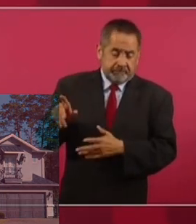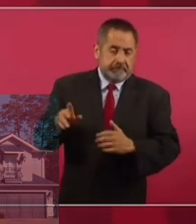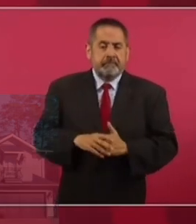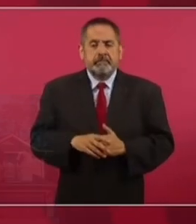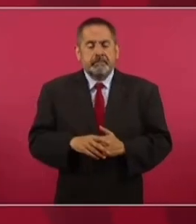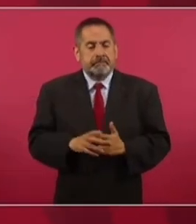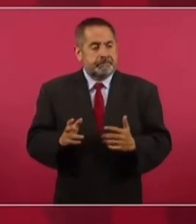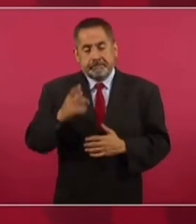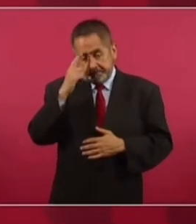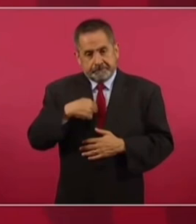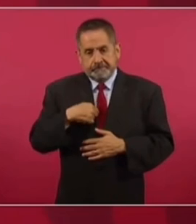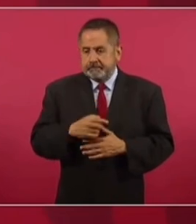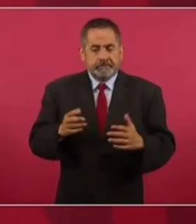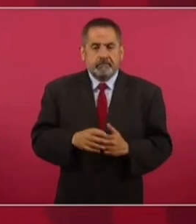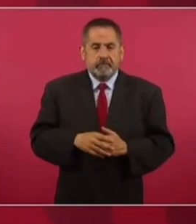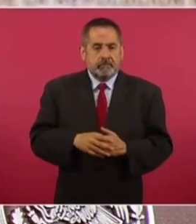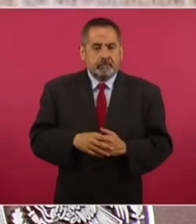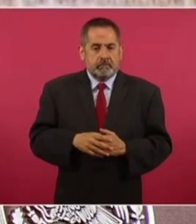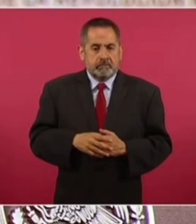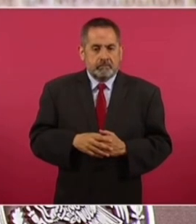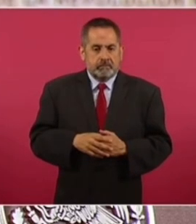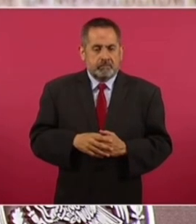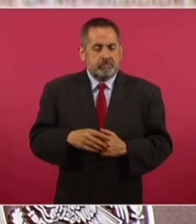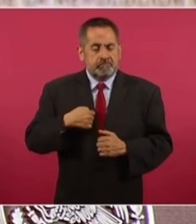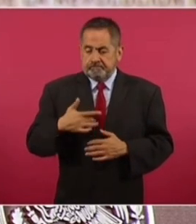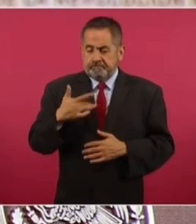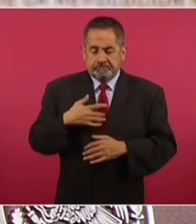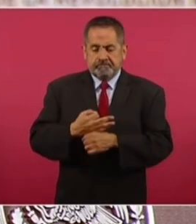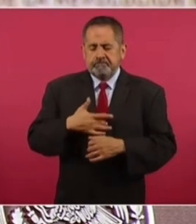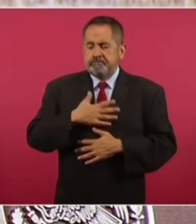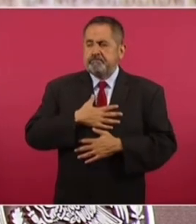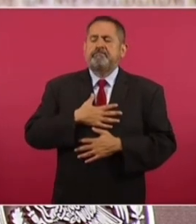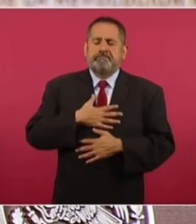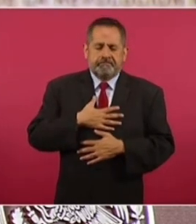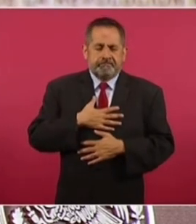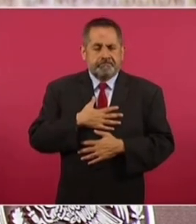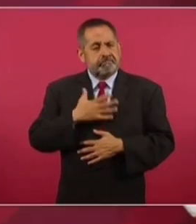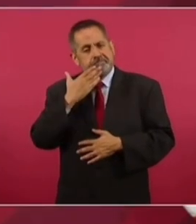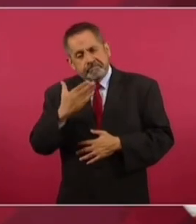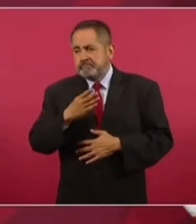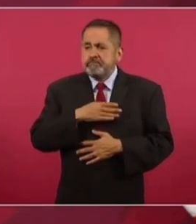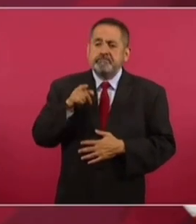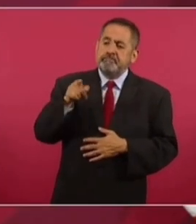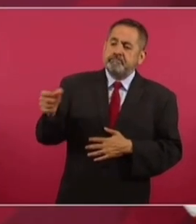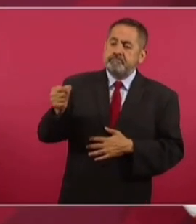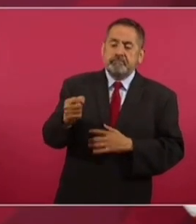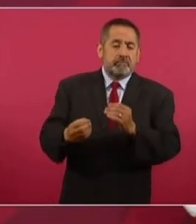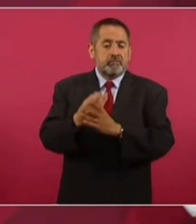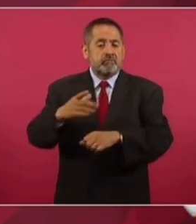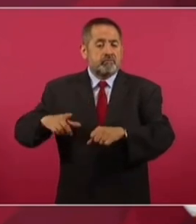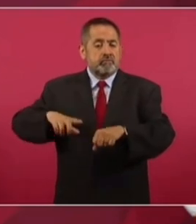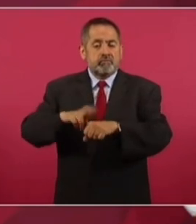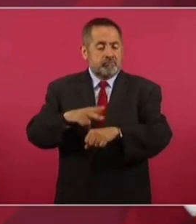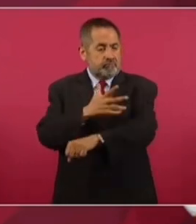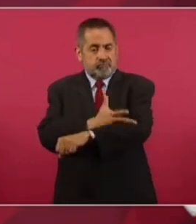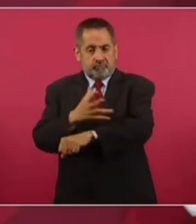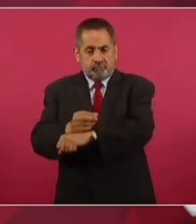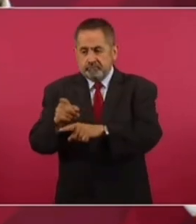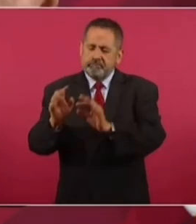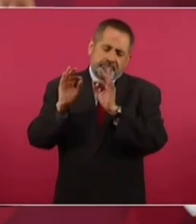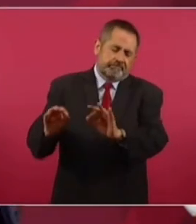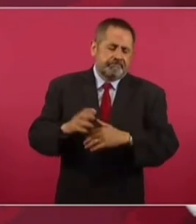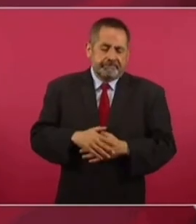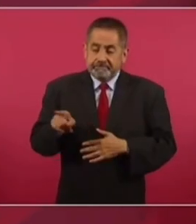Y para mí es muy satisfactorio que haya en Veracruz un gobernante honesto. Me